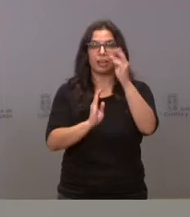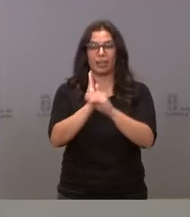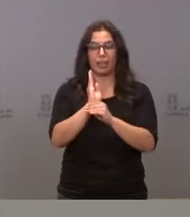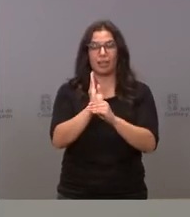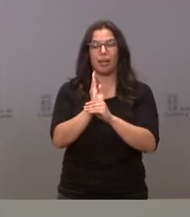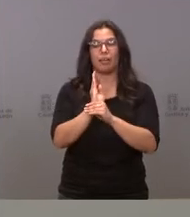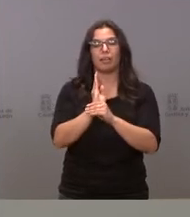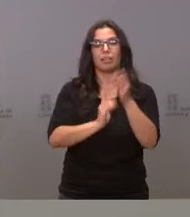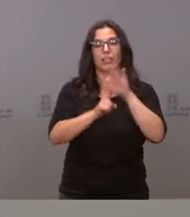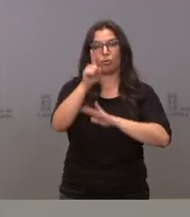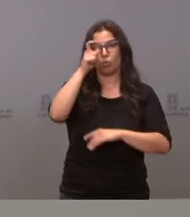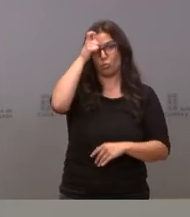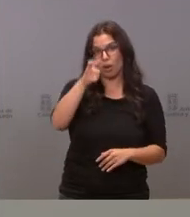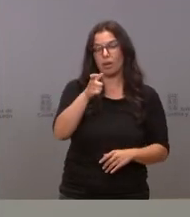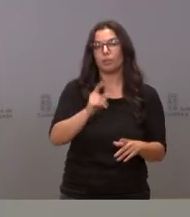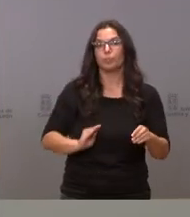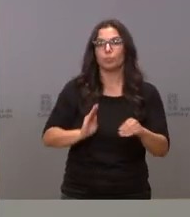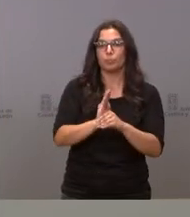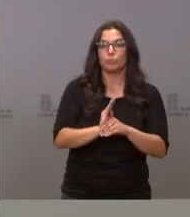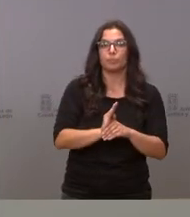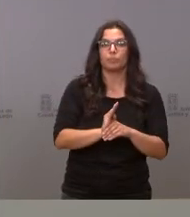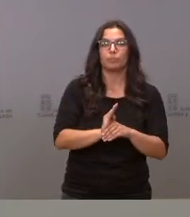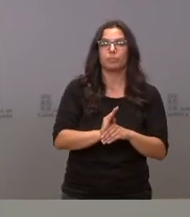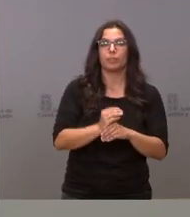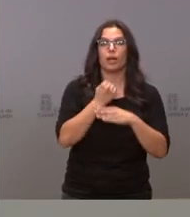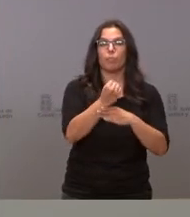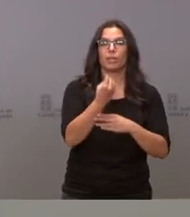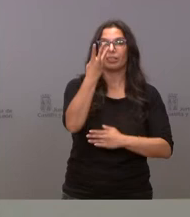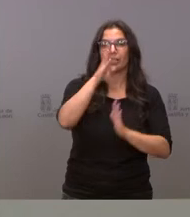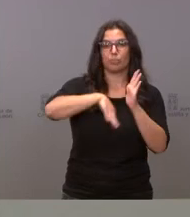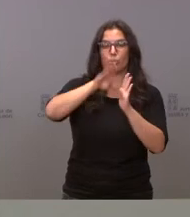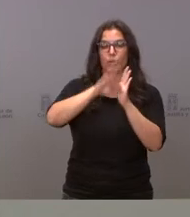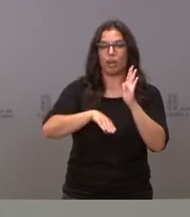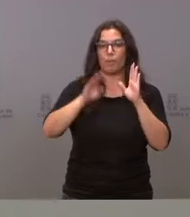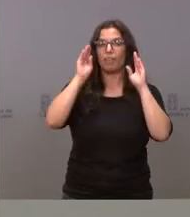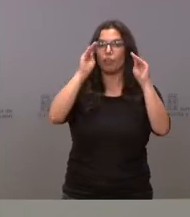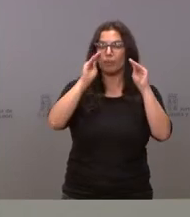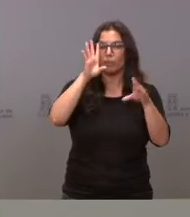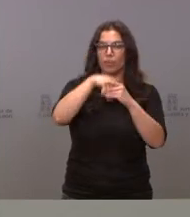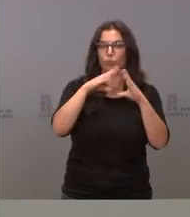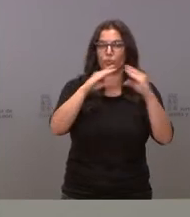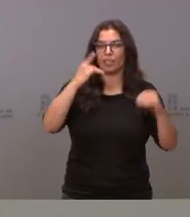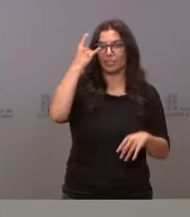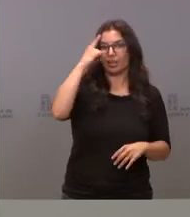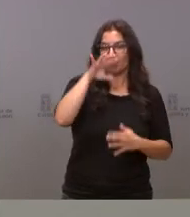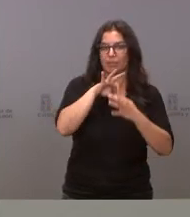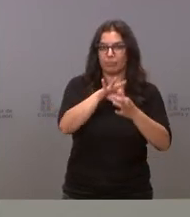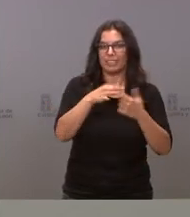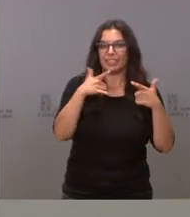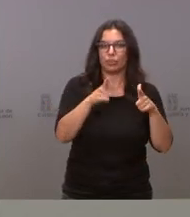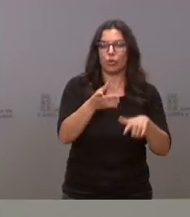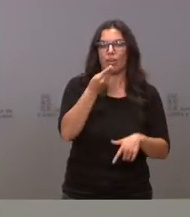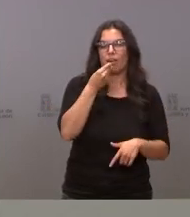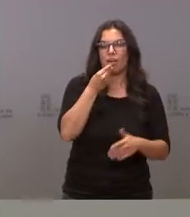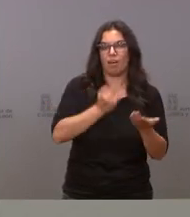destina, apoya tres programas formativos de la Universidad de Salamanca dirigidos al sector agroalimentario.